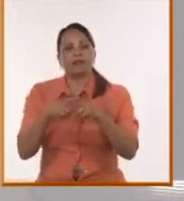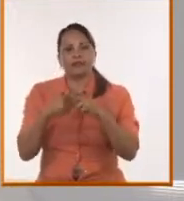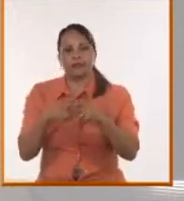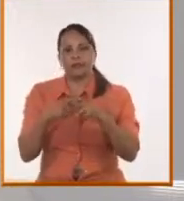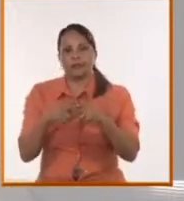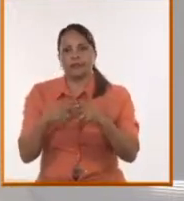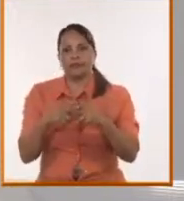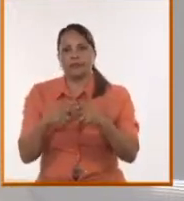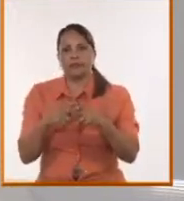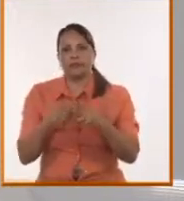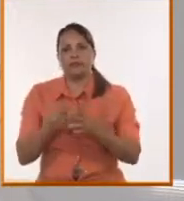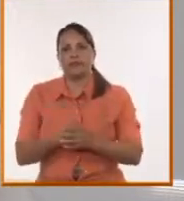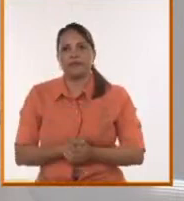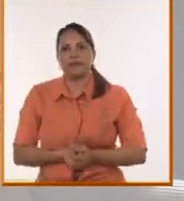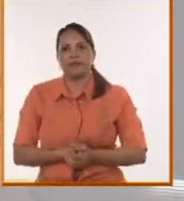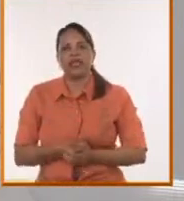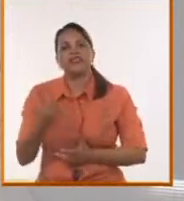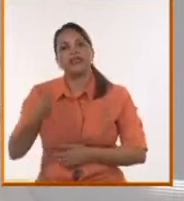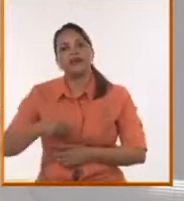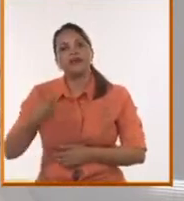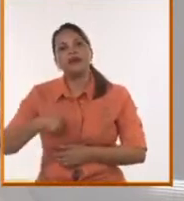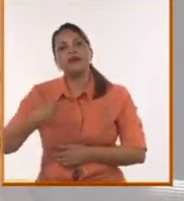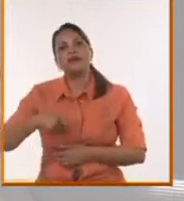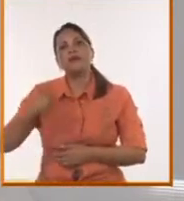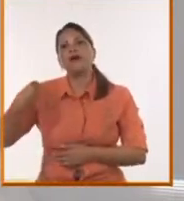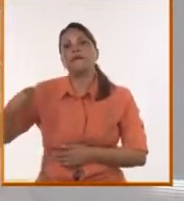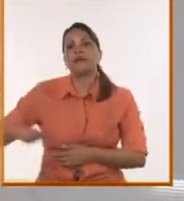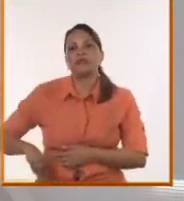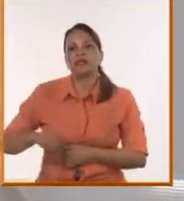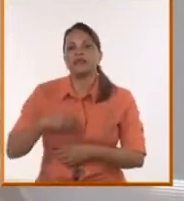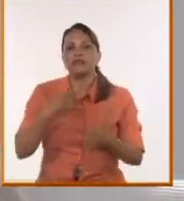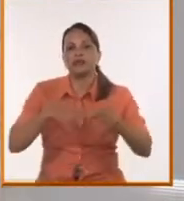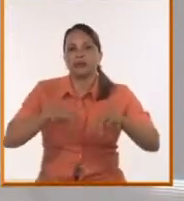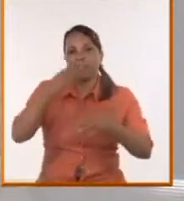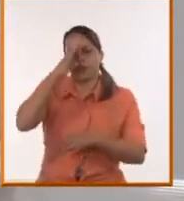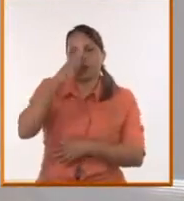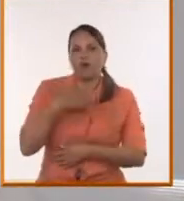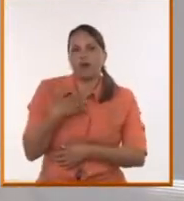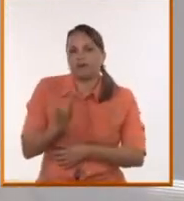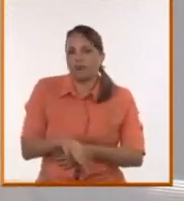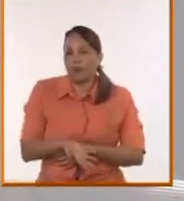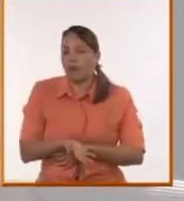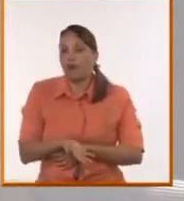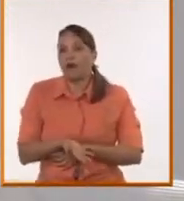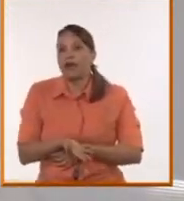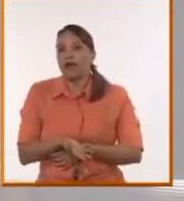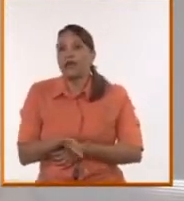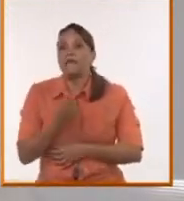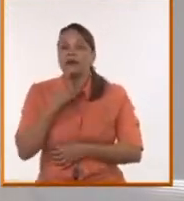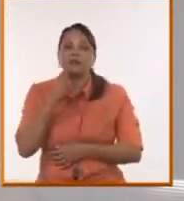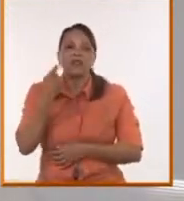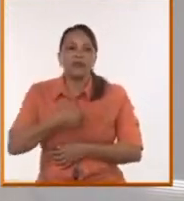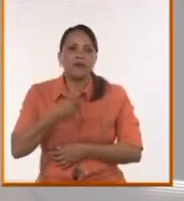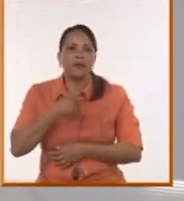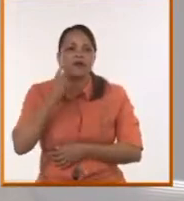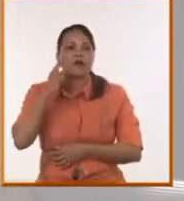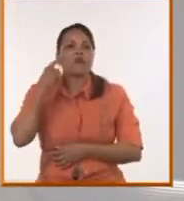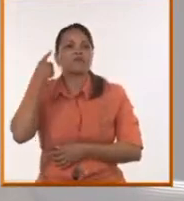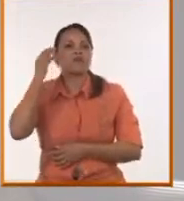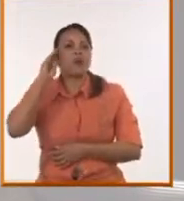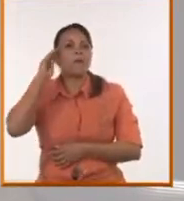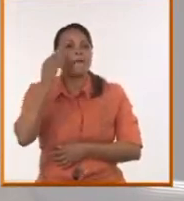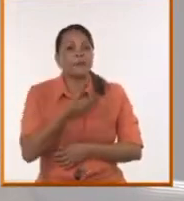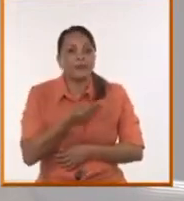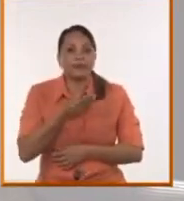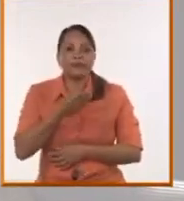¿no? Y las tenemos que aprovechar para saber qué es lo que realmente está pasando en Cuba, pero no hay otra forma que decirle y convencer al vecino o a la vecina. Y ahí es en